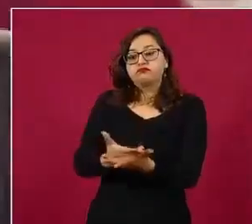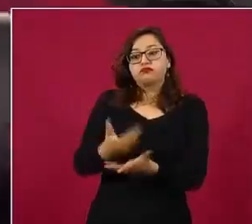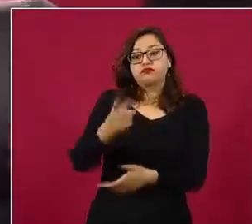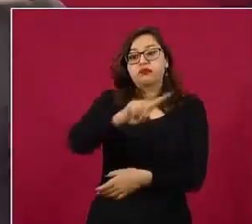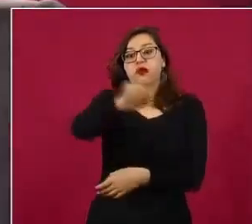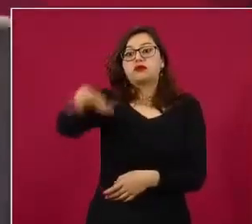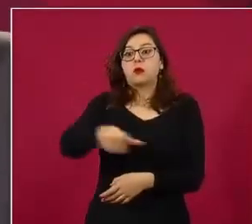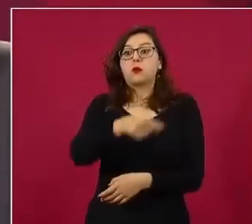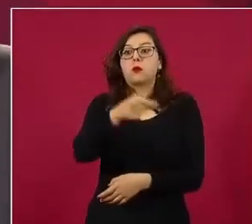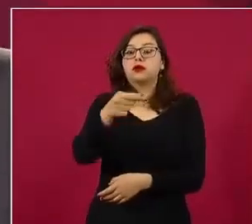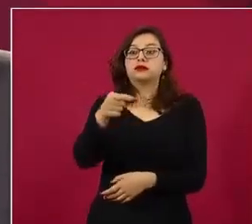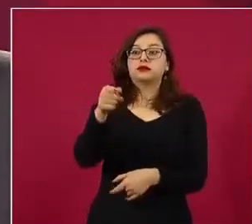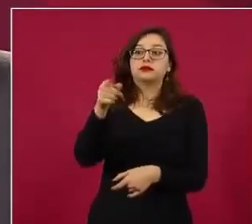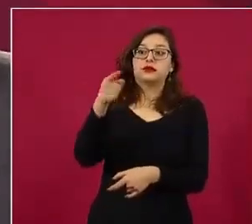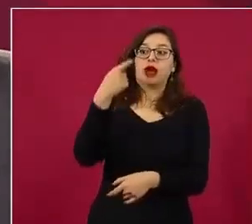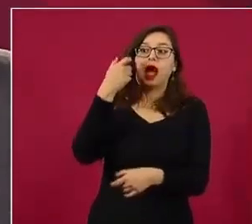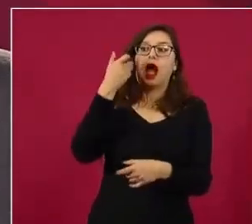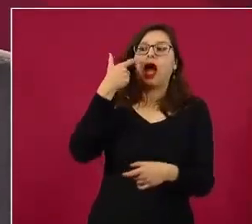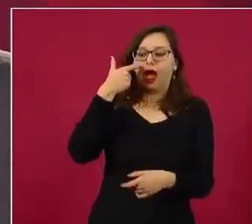ver qué van a defender